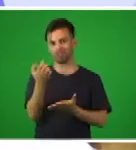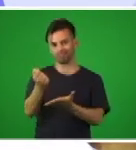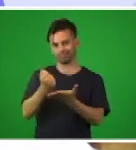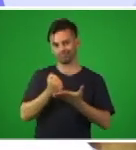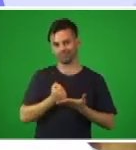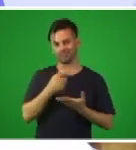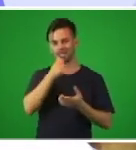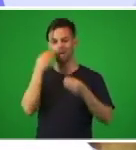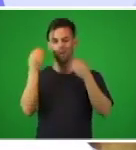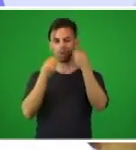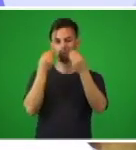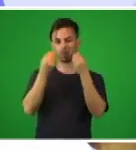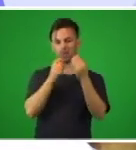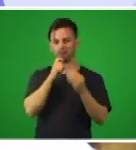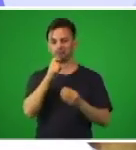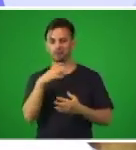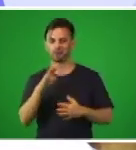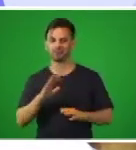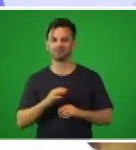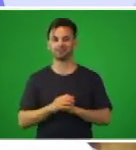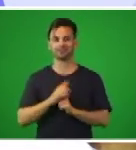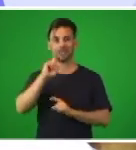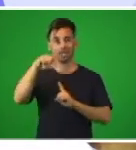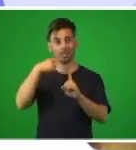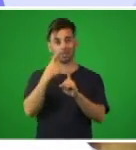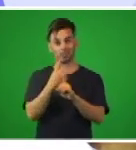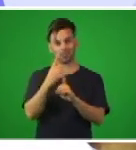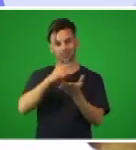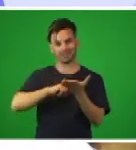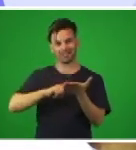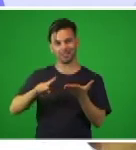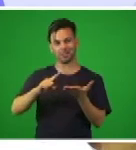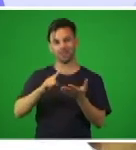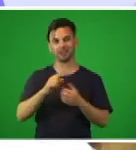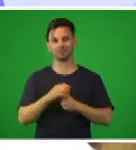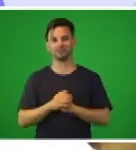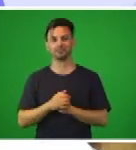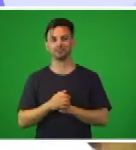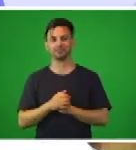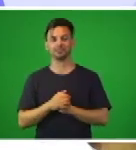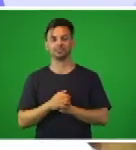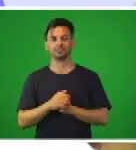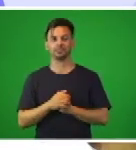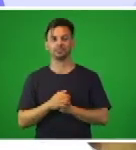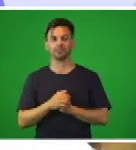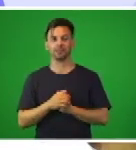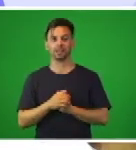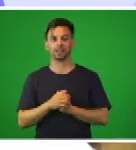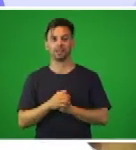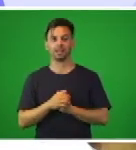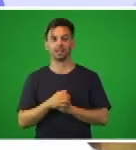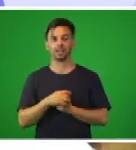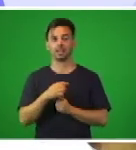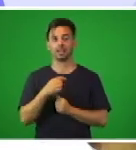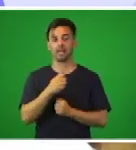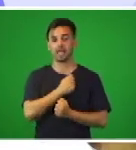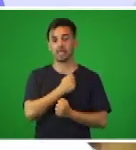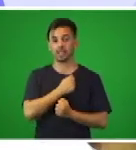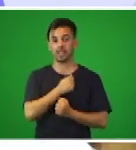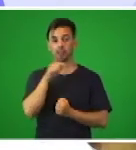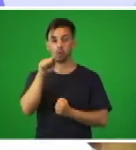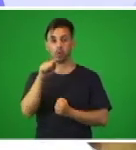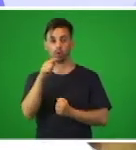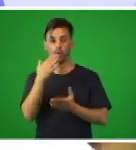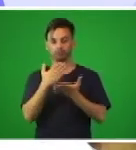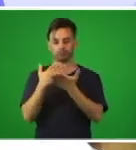pueden consultar ante cualquier duda, ante cualquier dificultad. Nos vemos la próxima semana, les exhortamos a realizar las